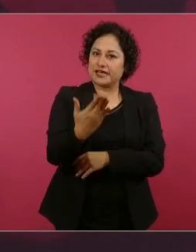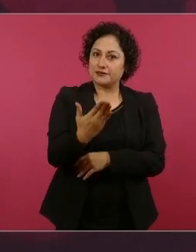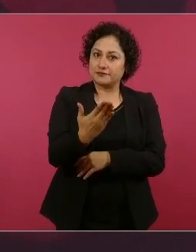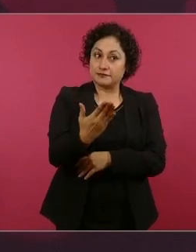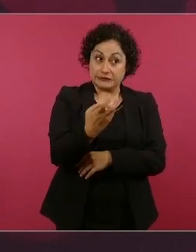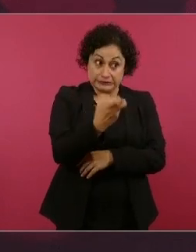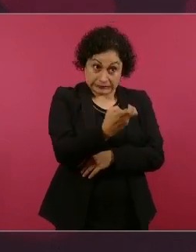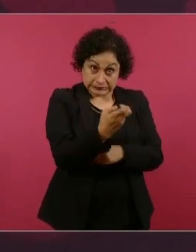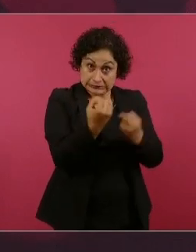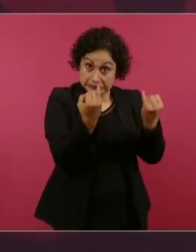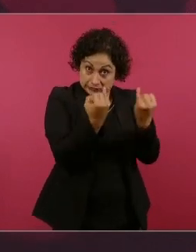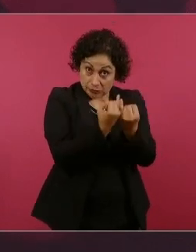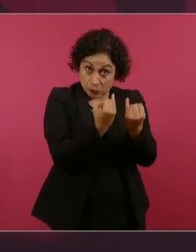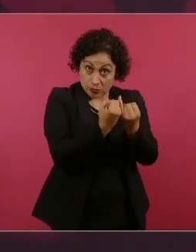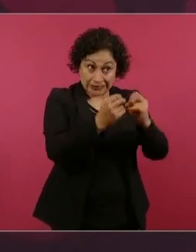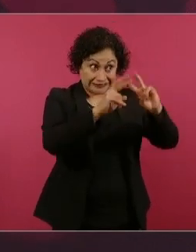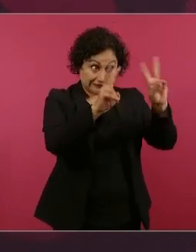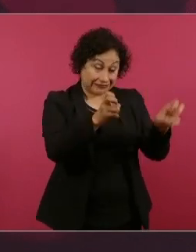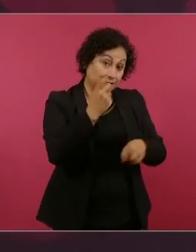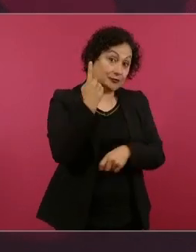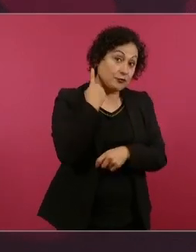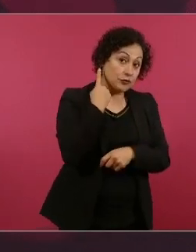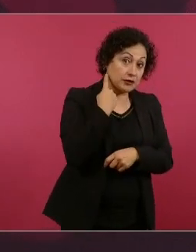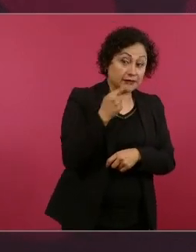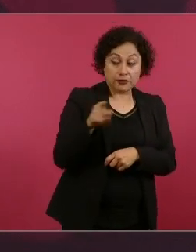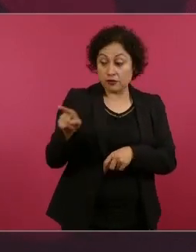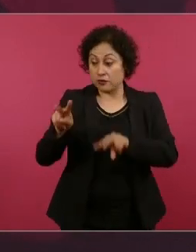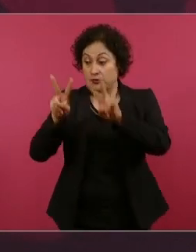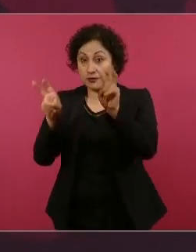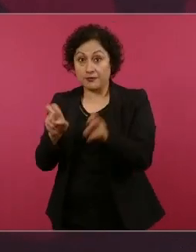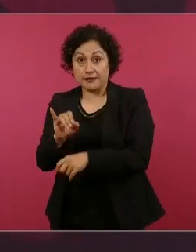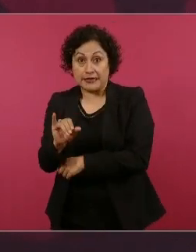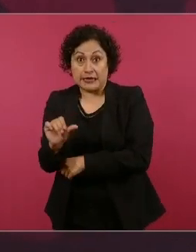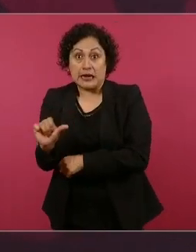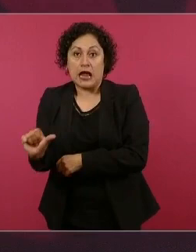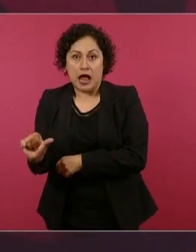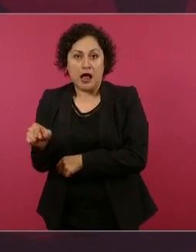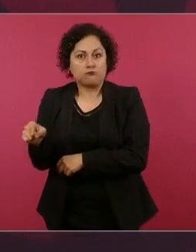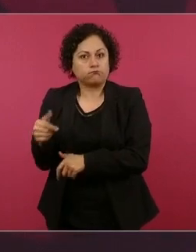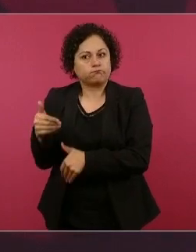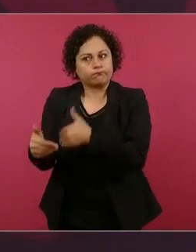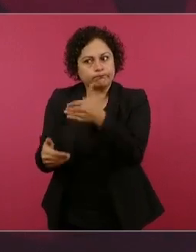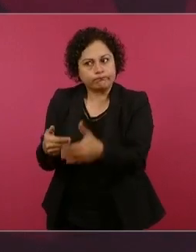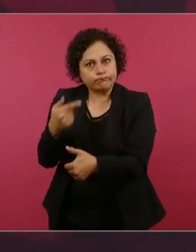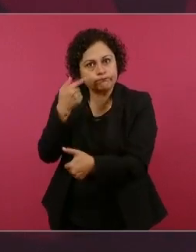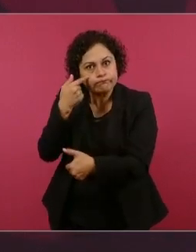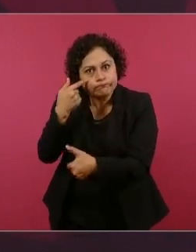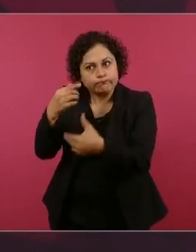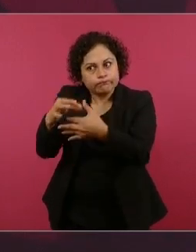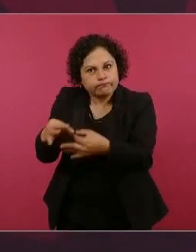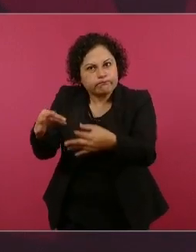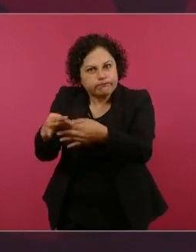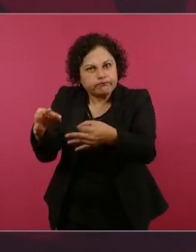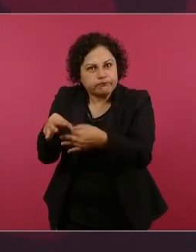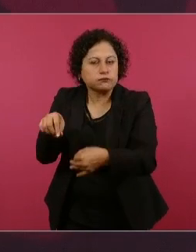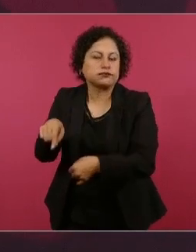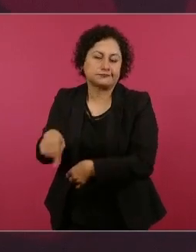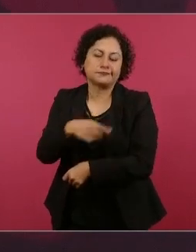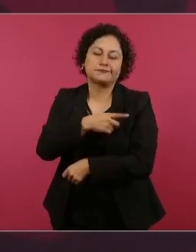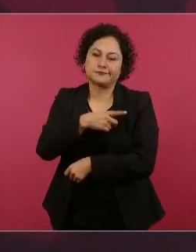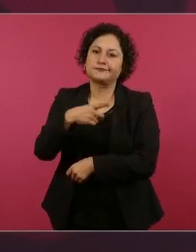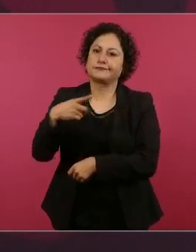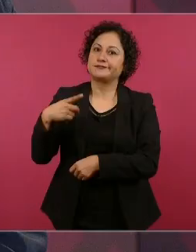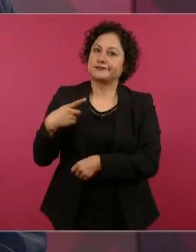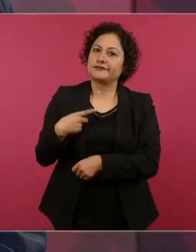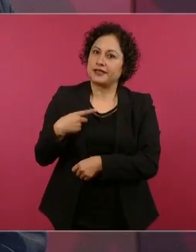está surgiendo con la innovación